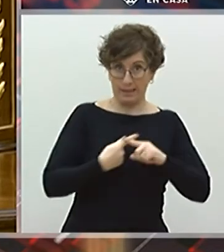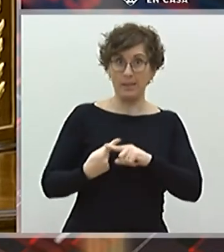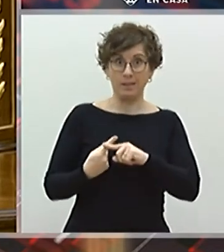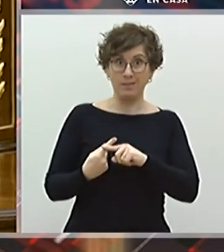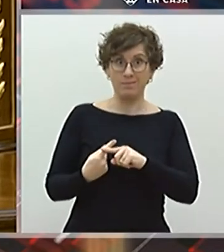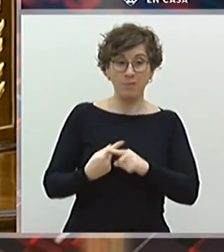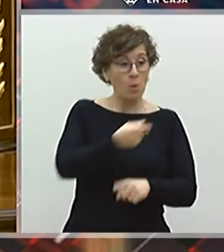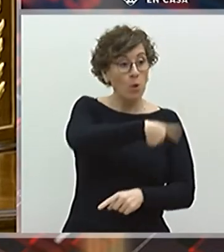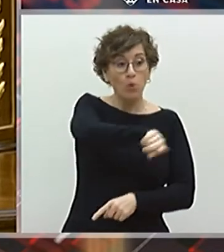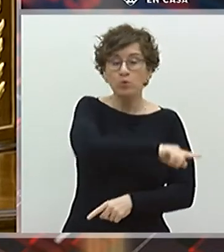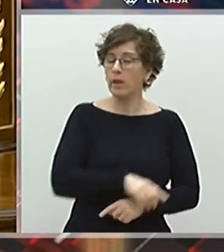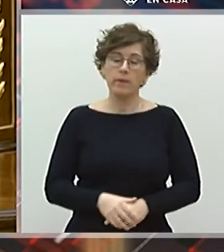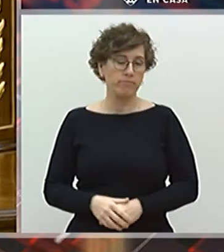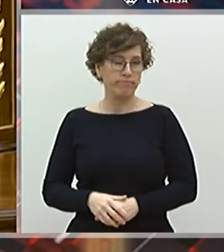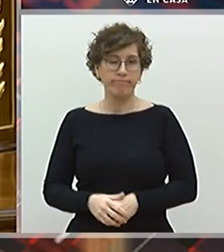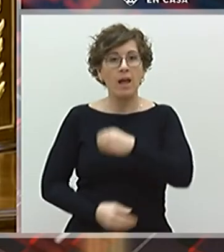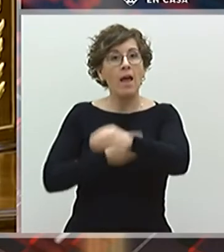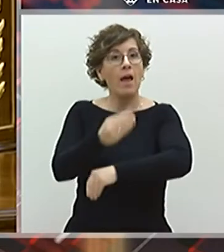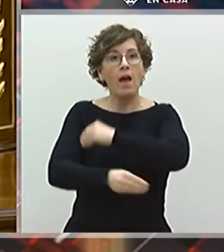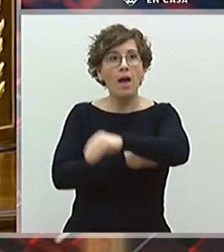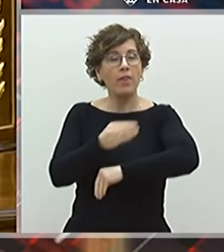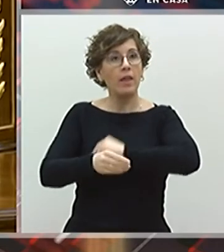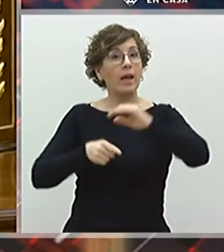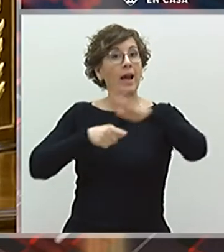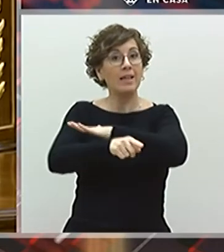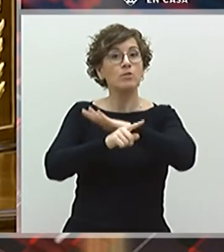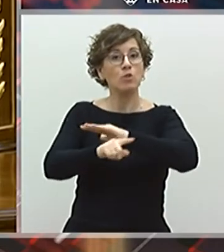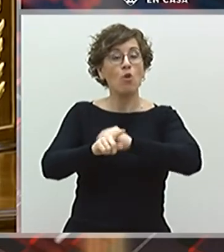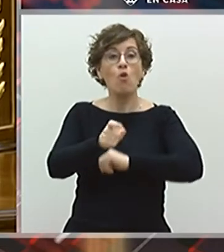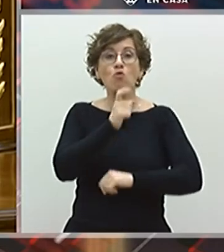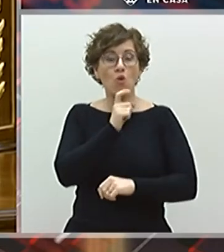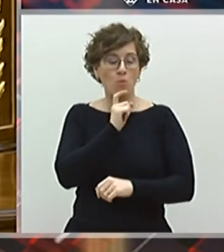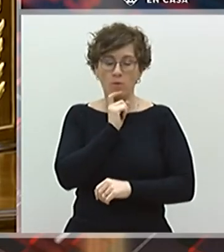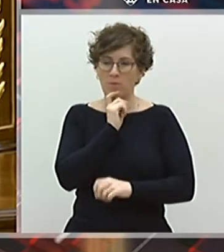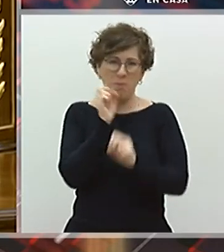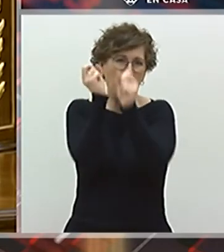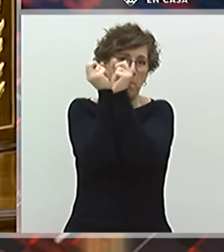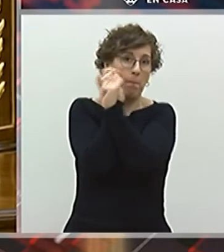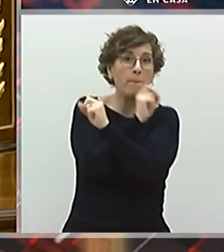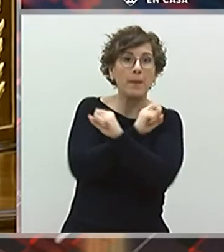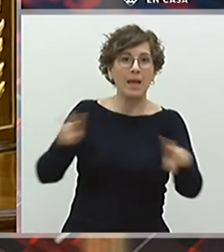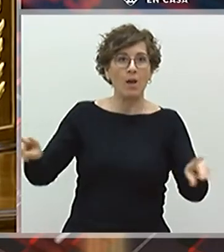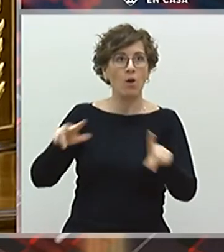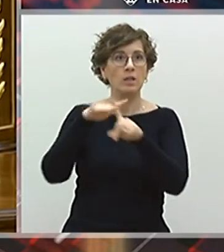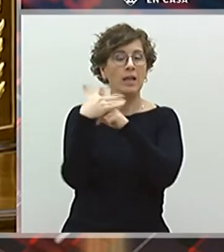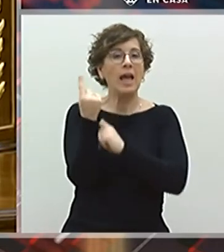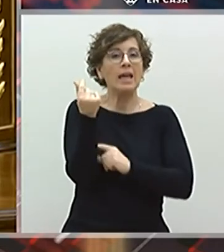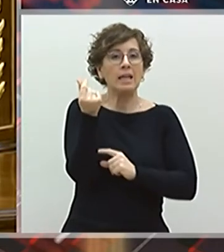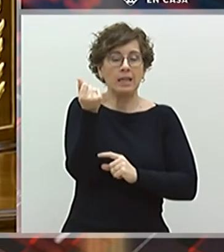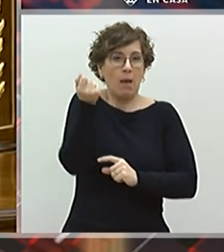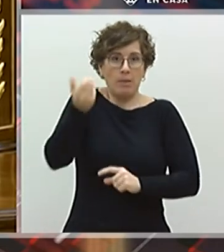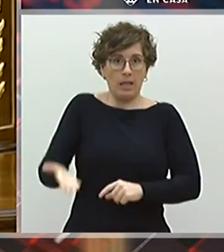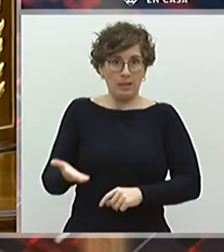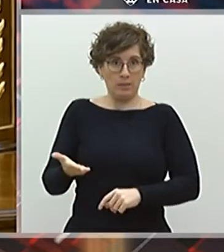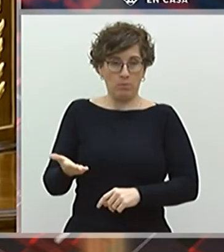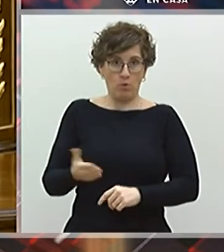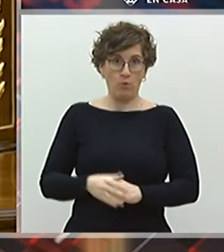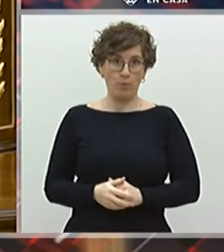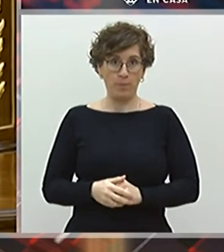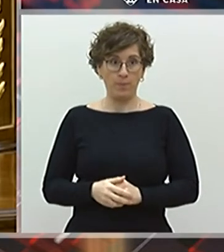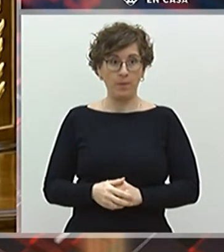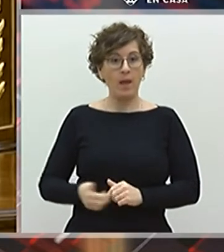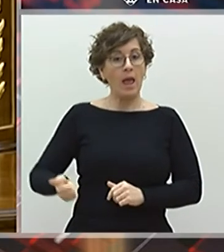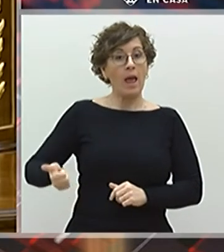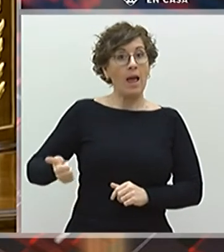ustedes están haciendo una gestión de la crisis digna del peor capitalismo del desastre. Aquel que aprovecha el